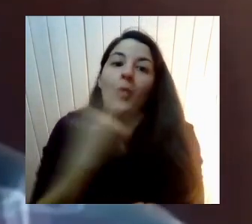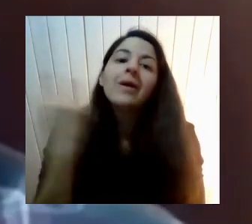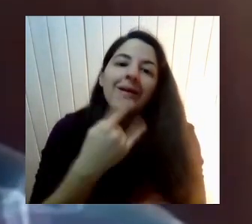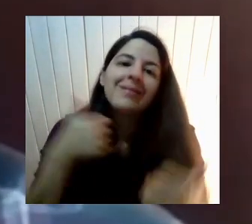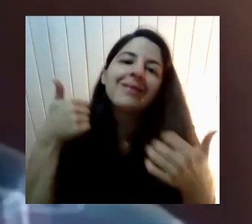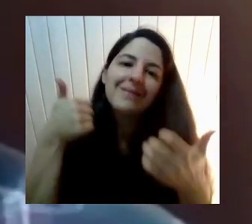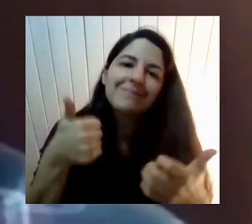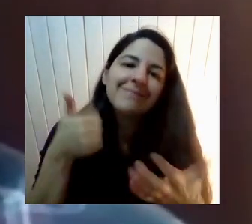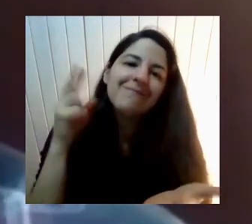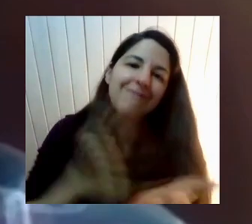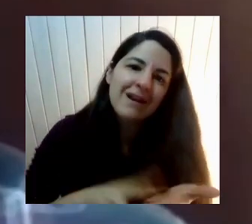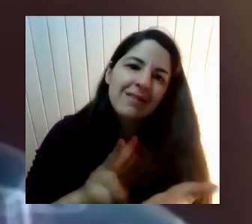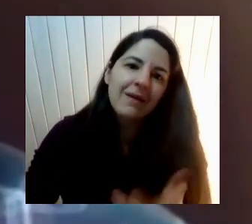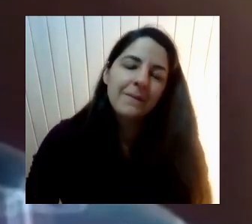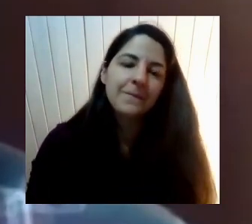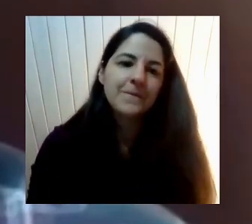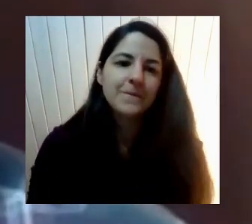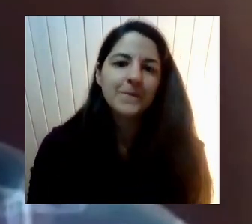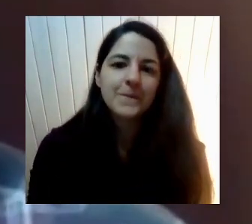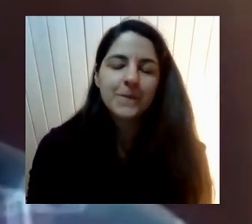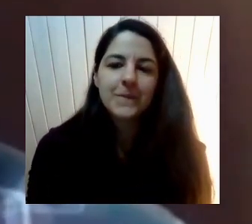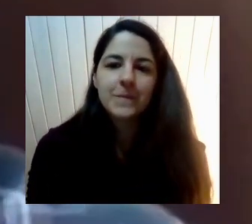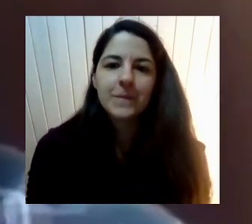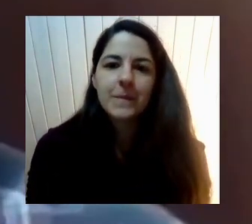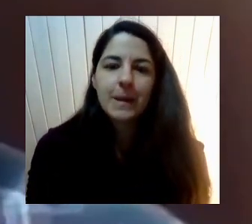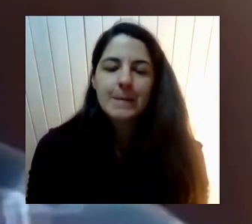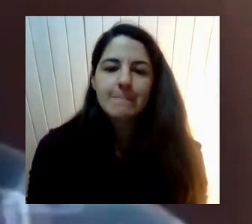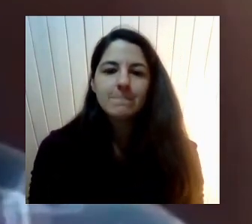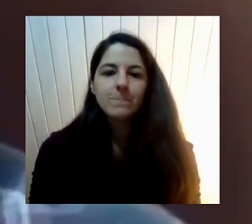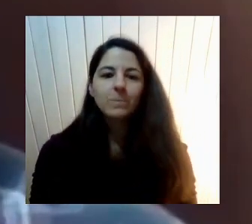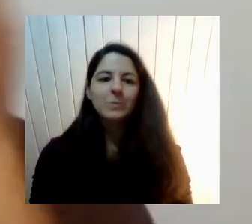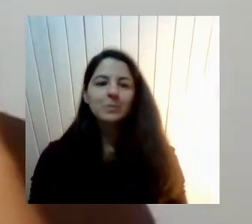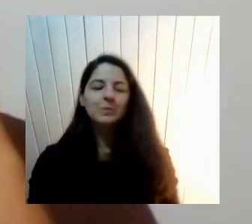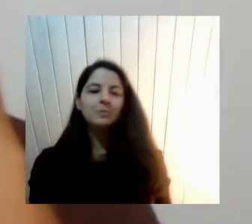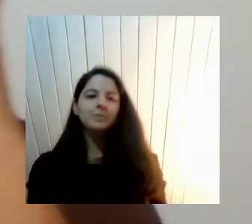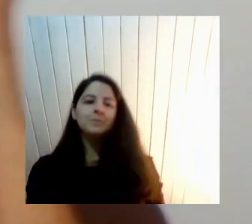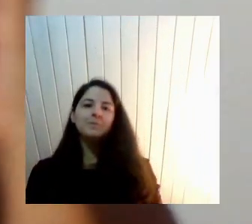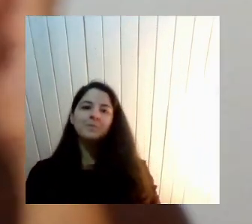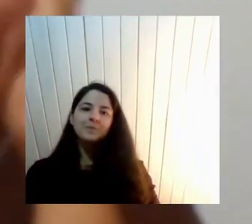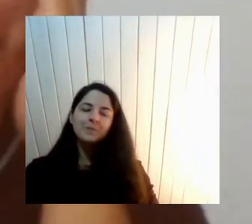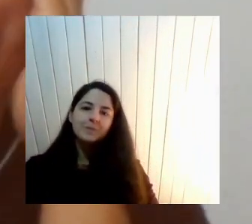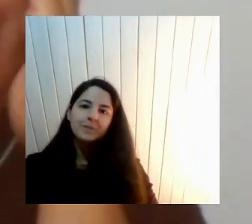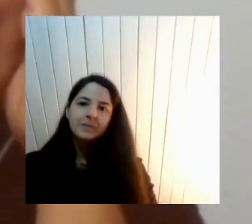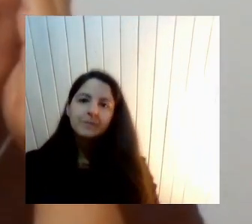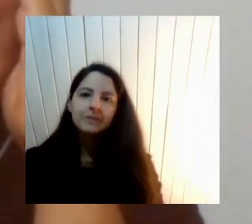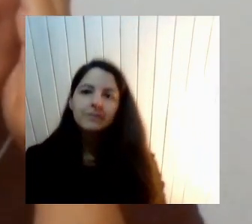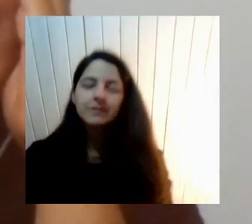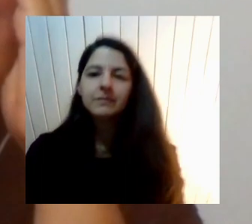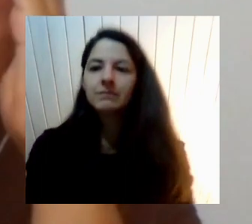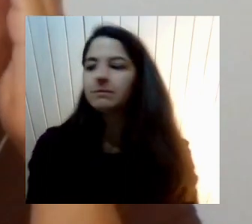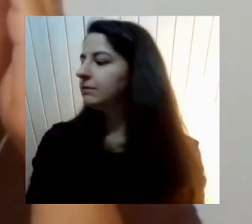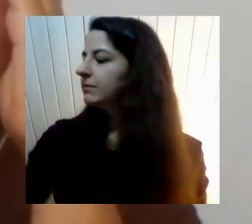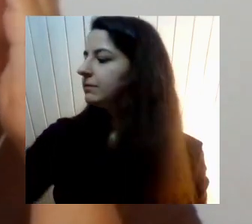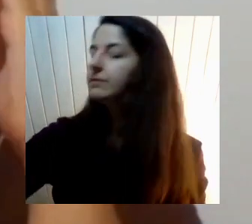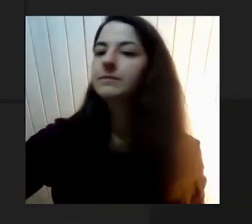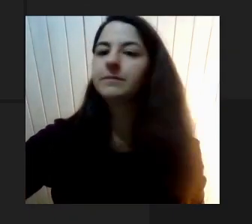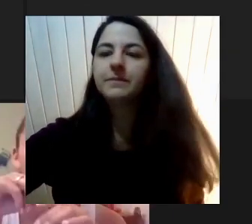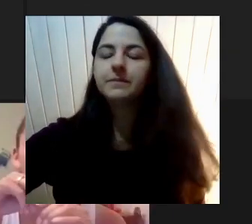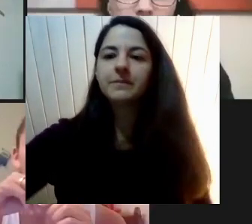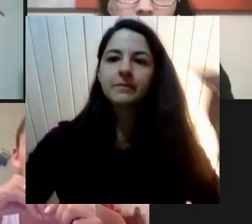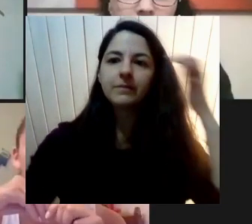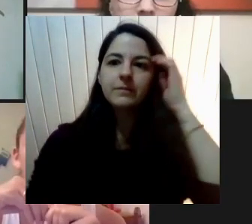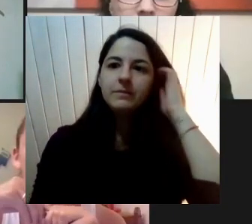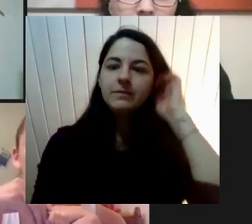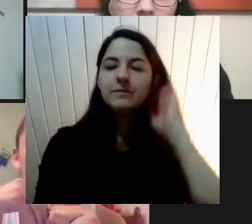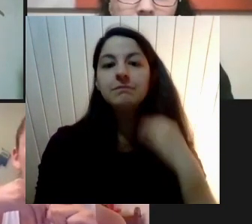A ver Voy a revisar Sobre las manitos Levantadas Bueno Bueno y hay un debate Con por ejemplo Que significa Ser pro vida